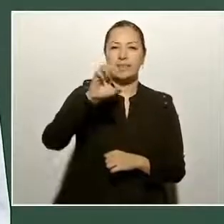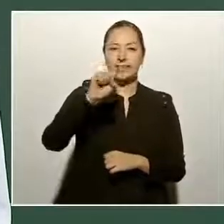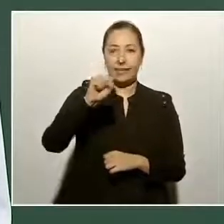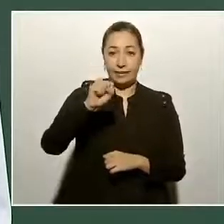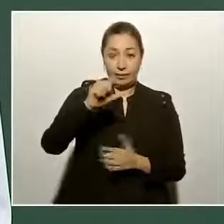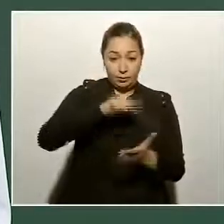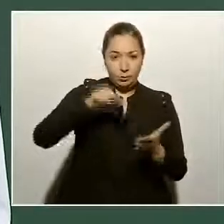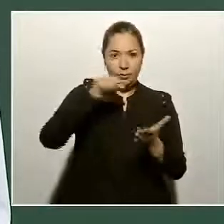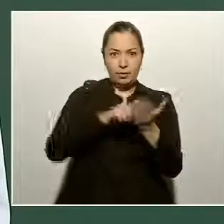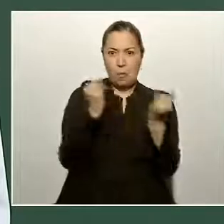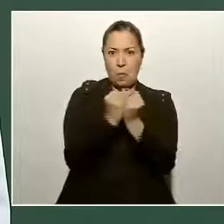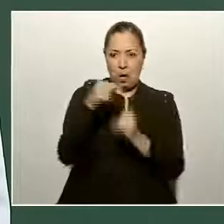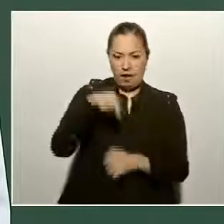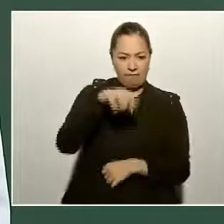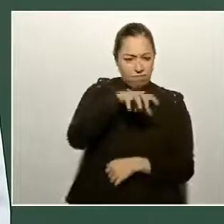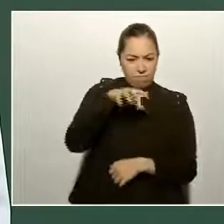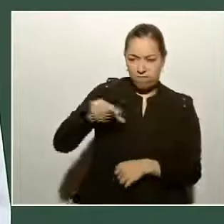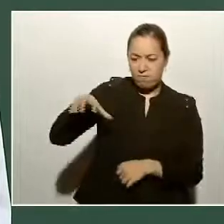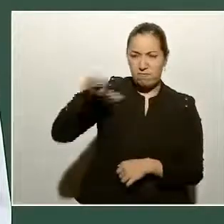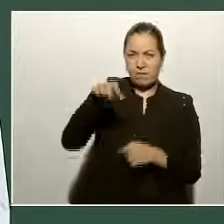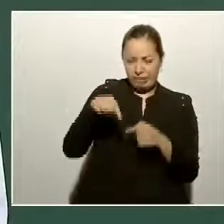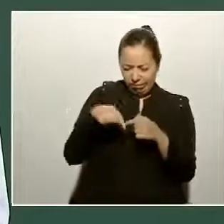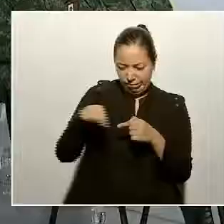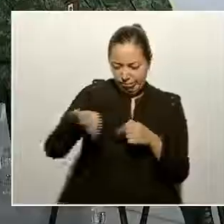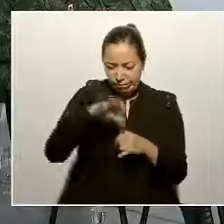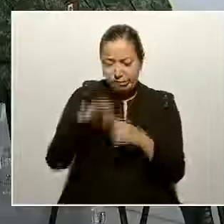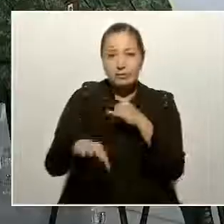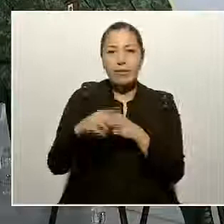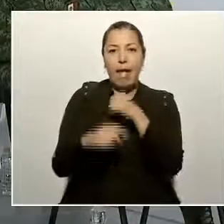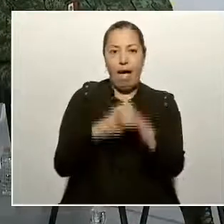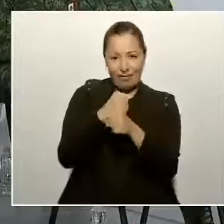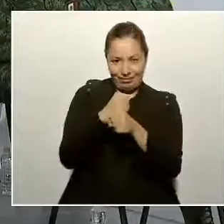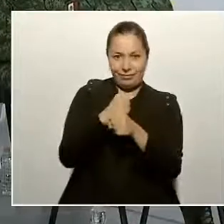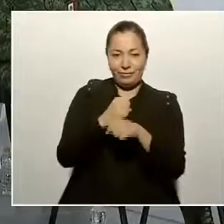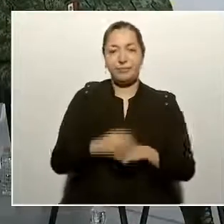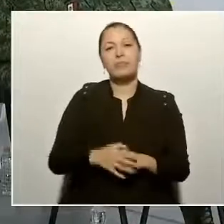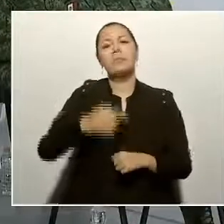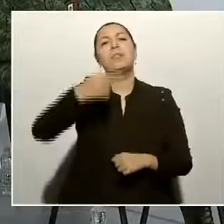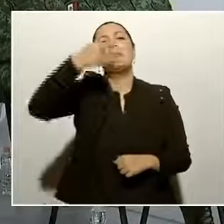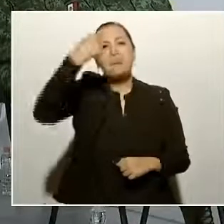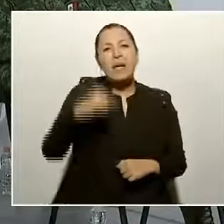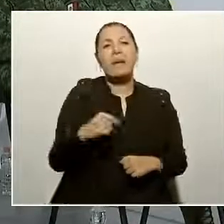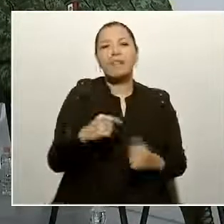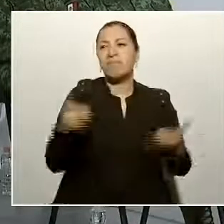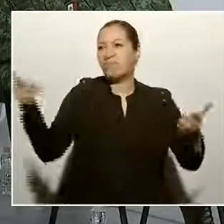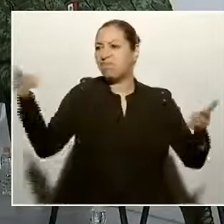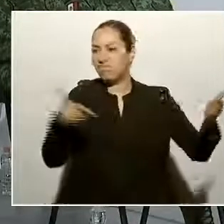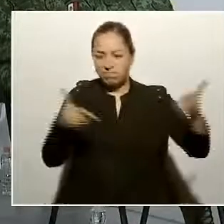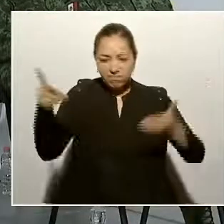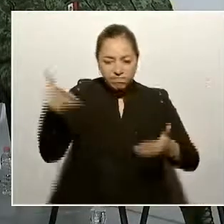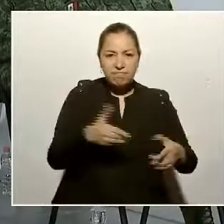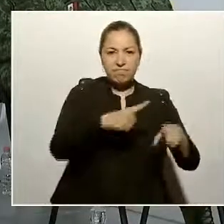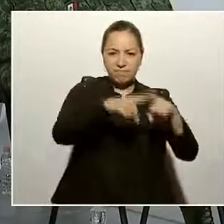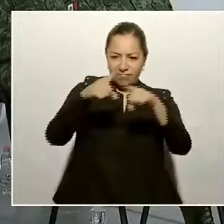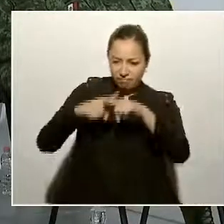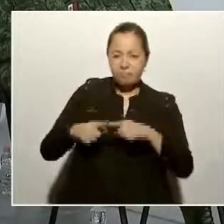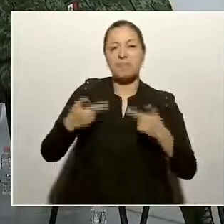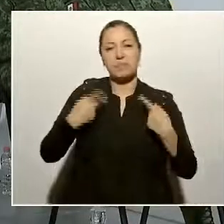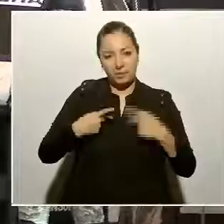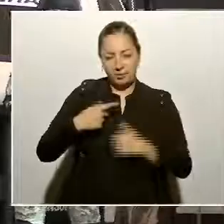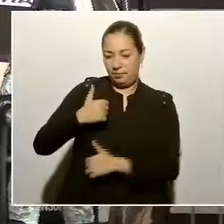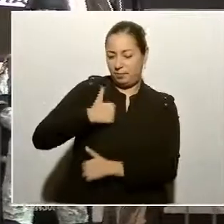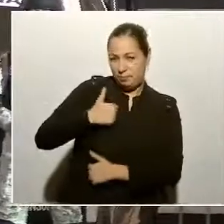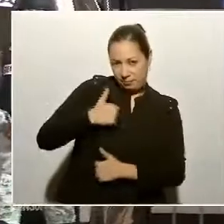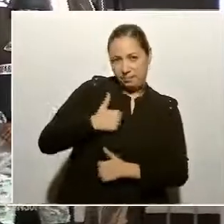finales de este año para el alojamiento de los elementos de la Guardia